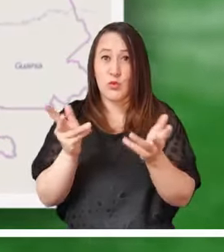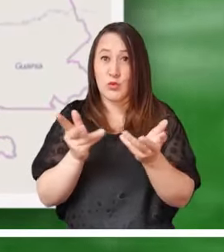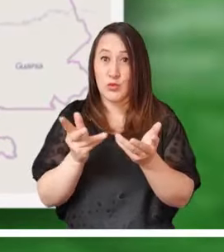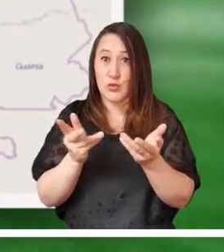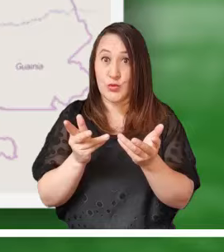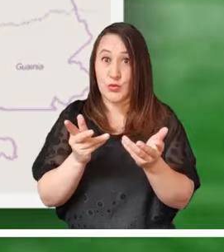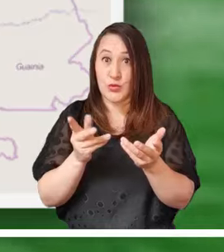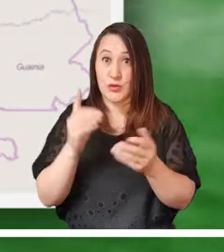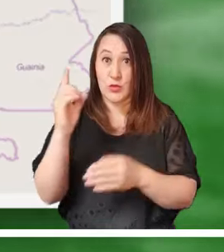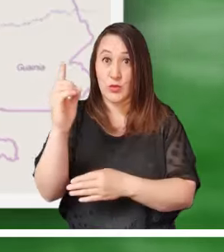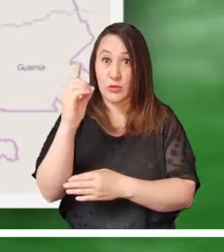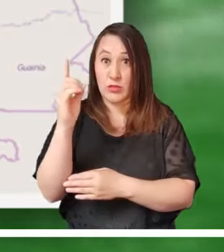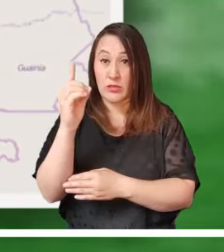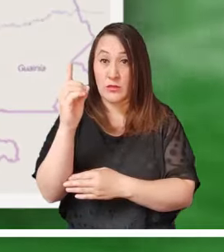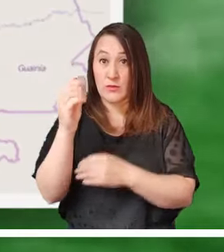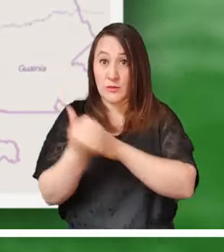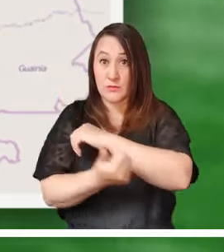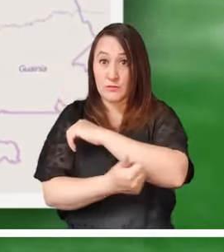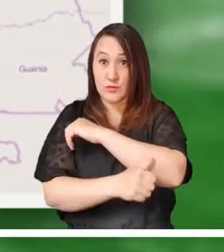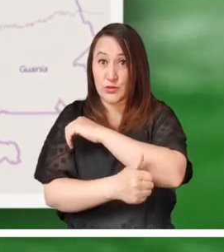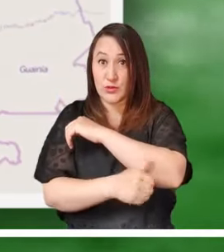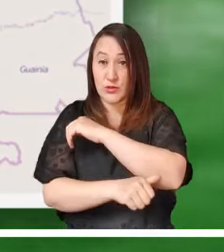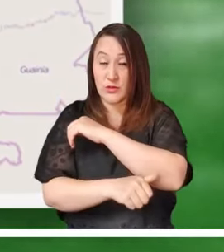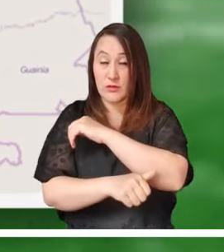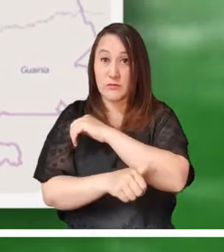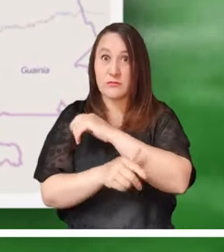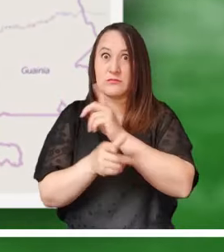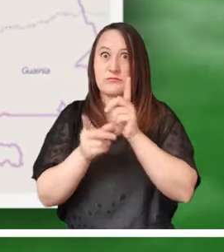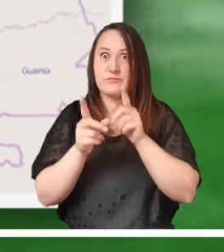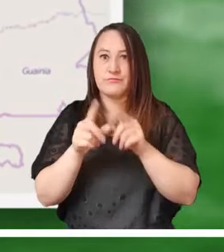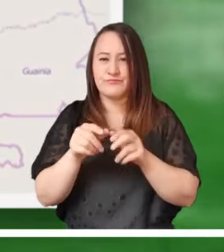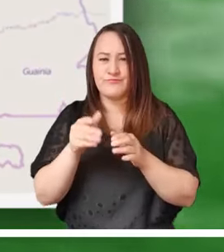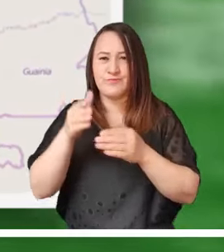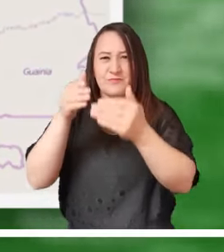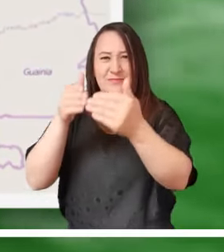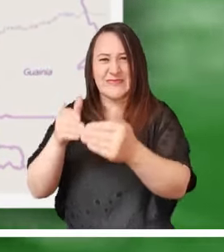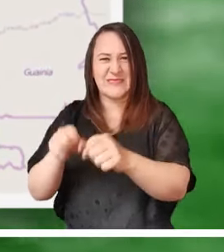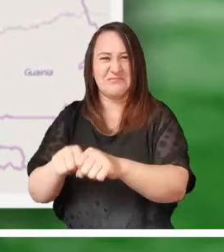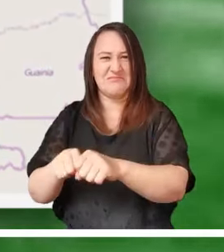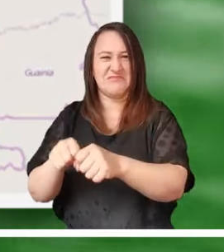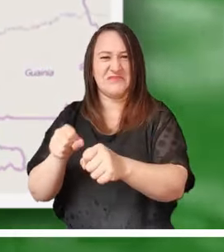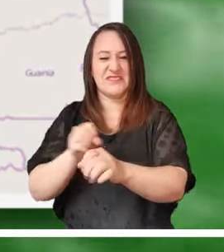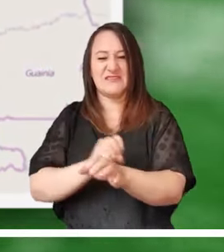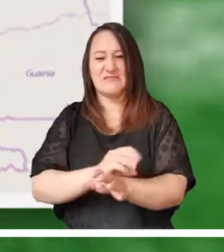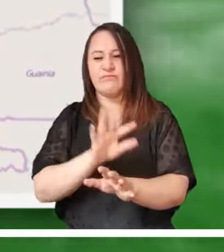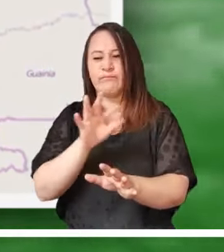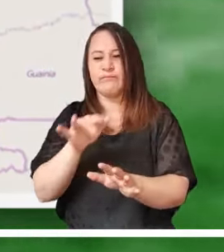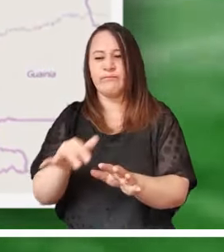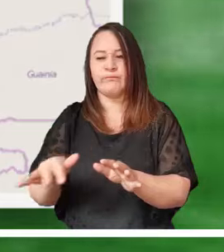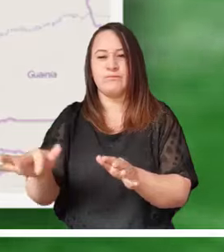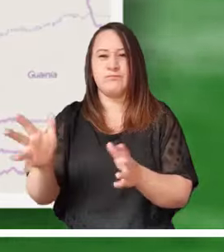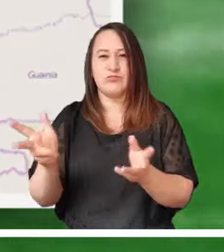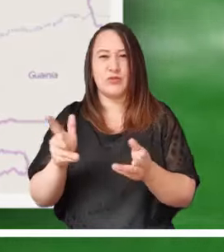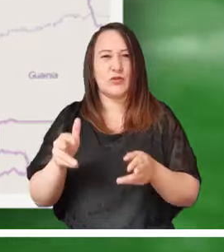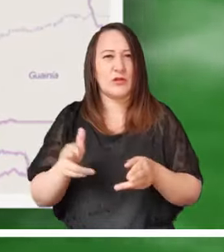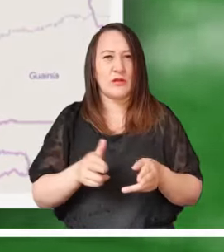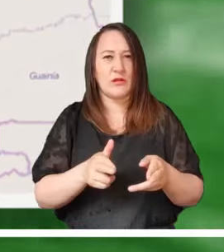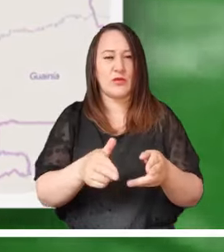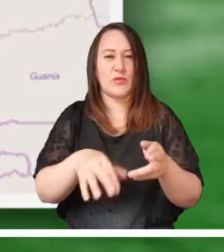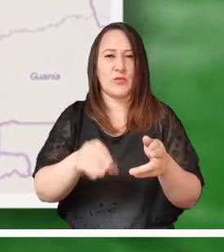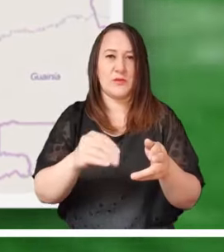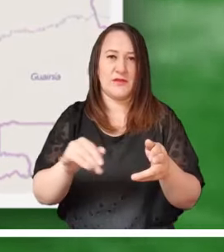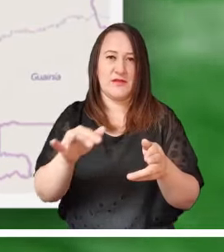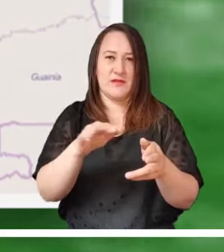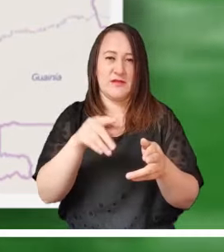inundaciones en varios barrios del municipio de Duitama, Boyacá. También persiste la ruptura del dique que protege de